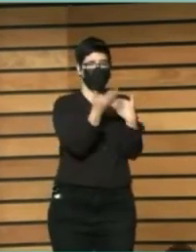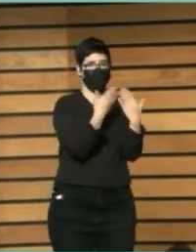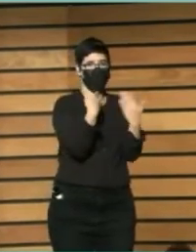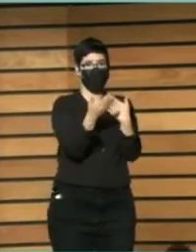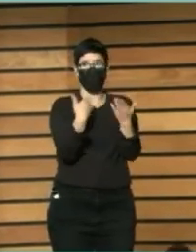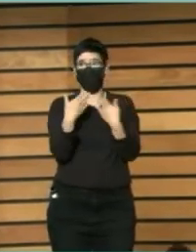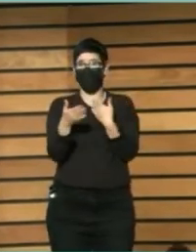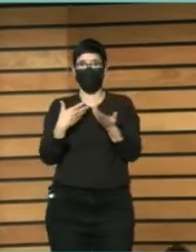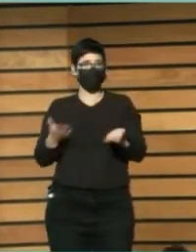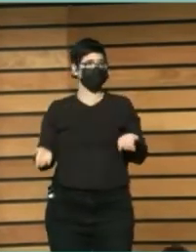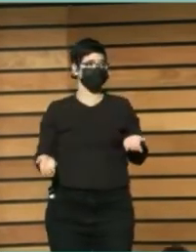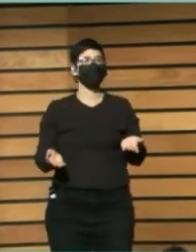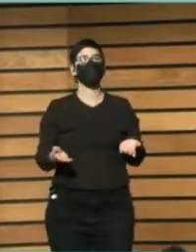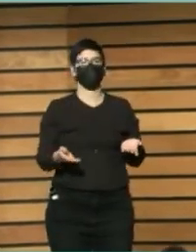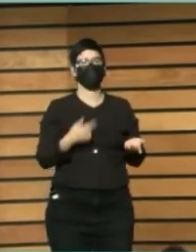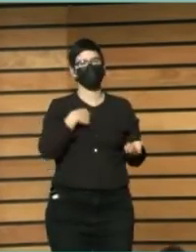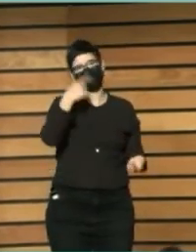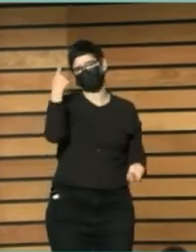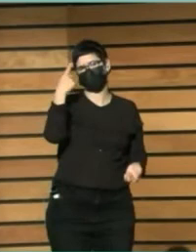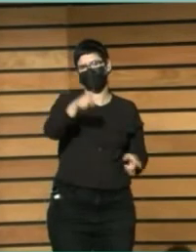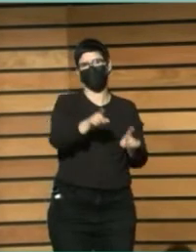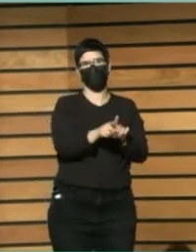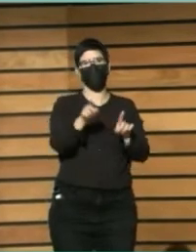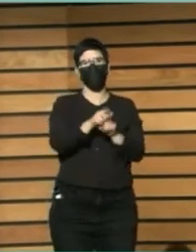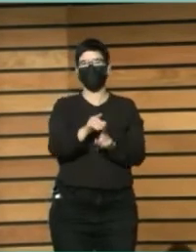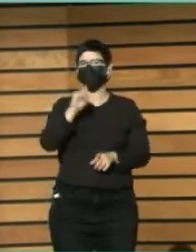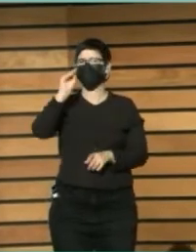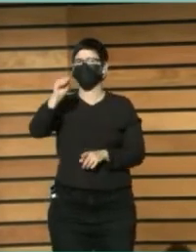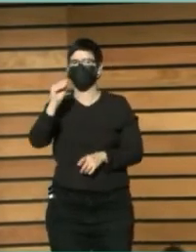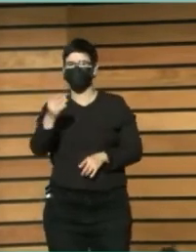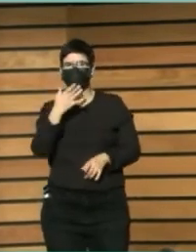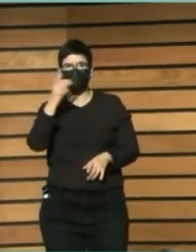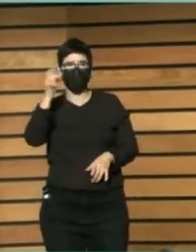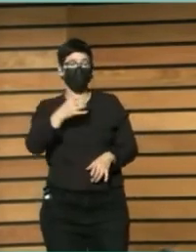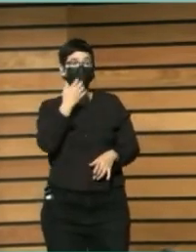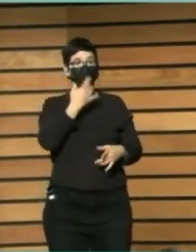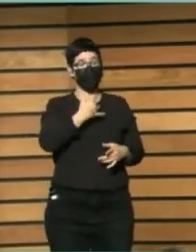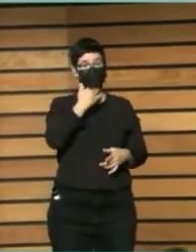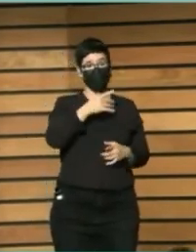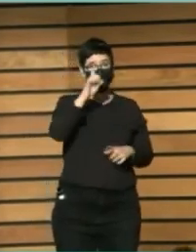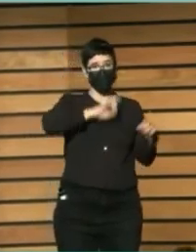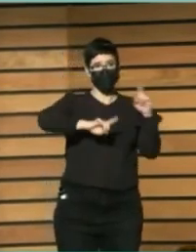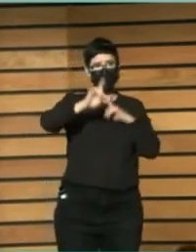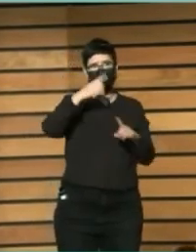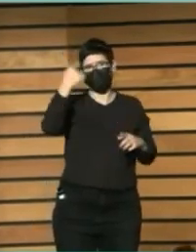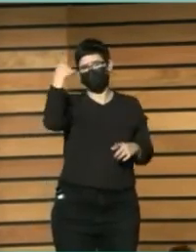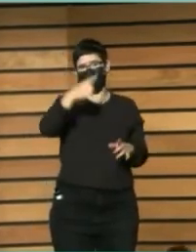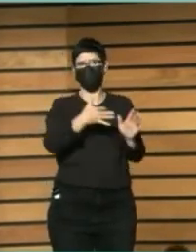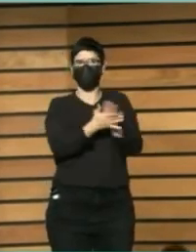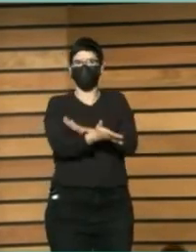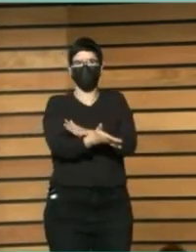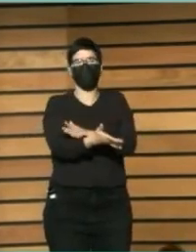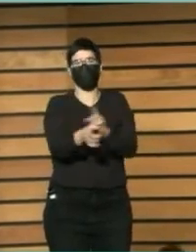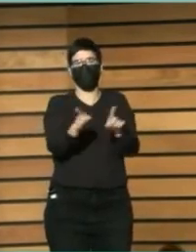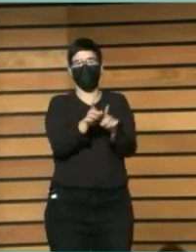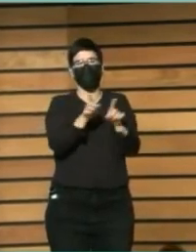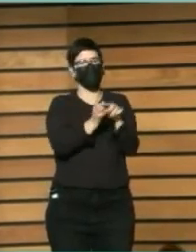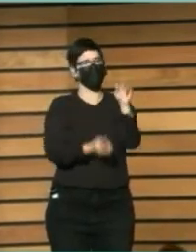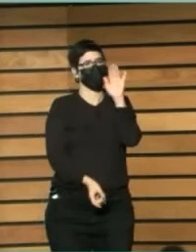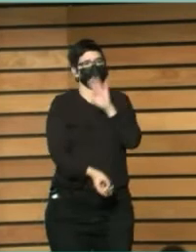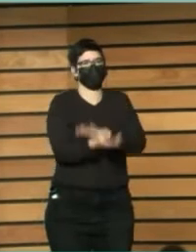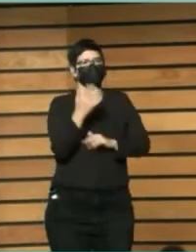Y ahí Sabemos a quién Podemos dirigirnos En caso de tener Un problema Etcétera O sea que también Se construye ahí Capital social